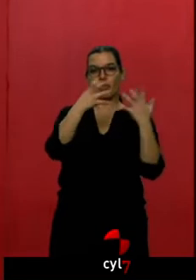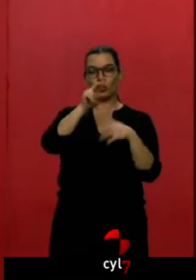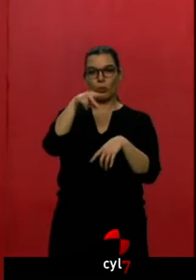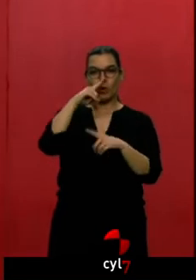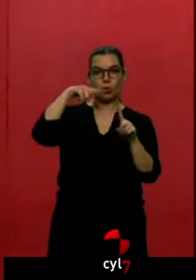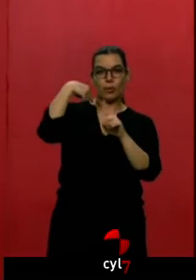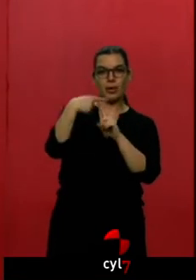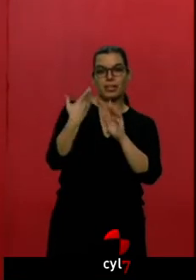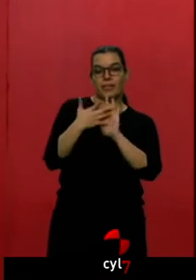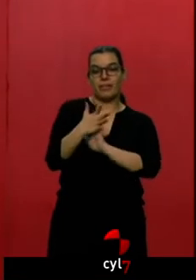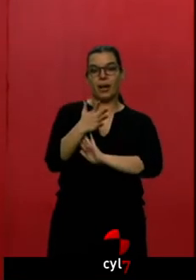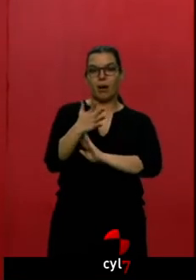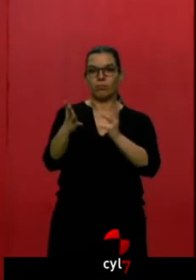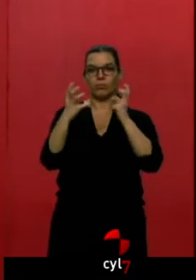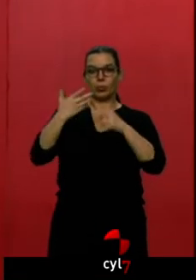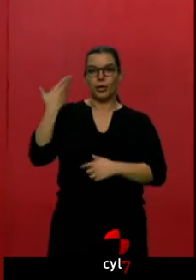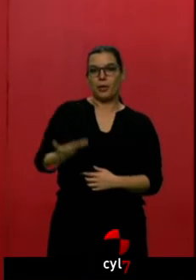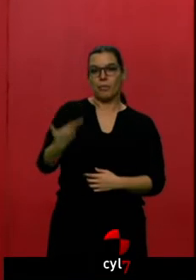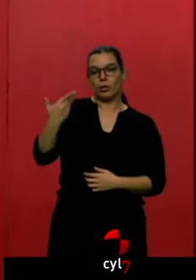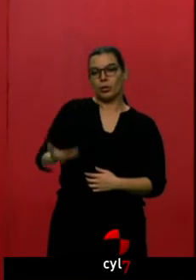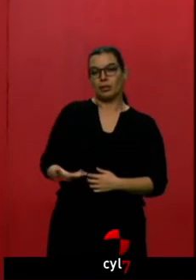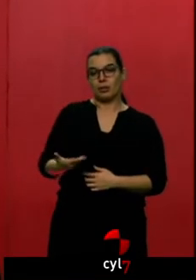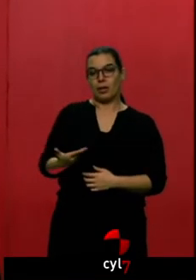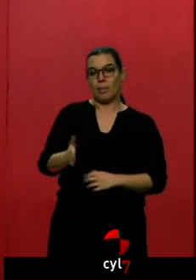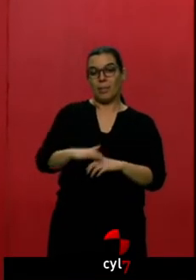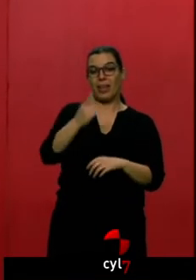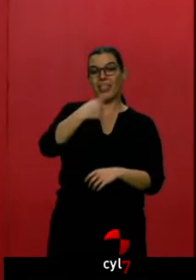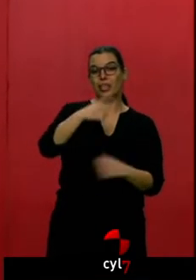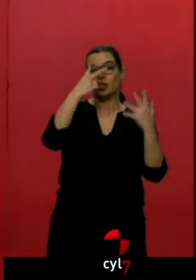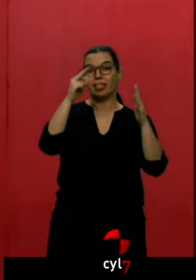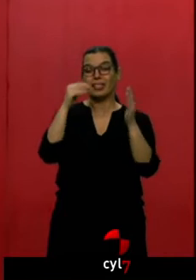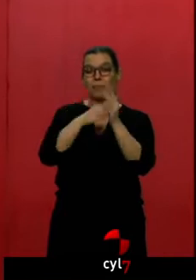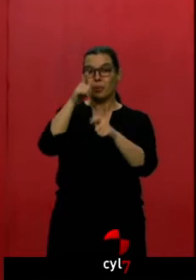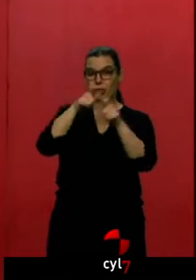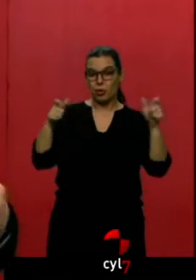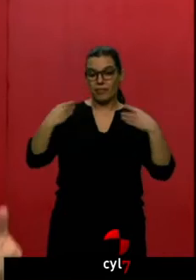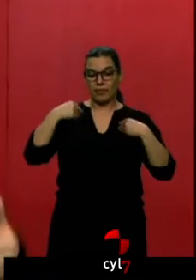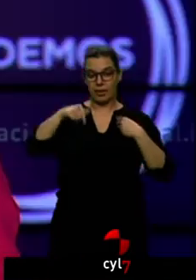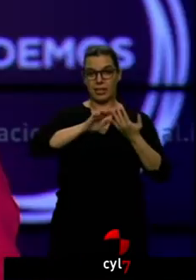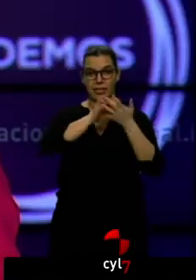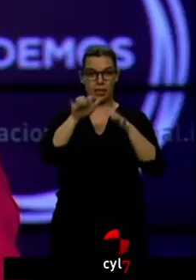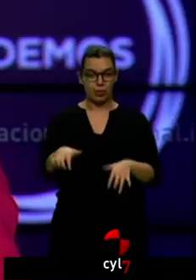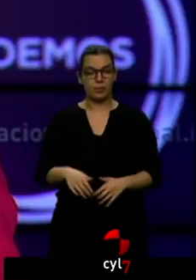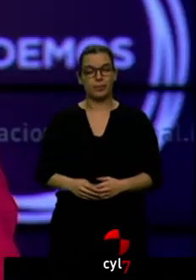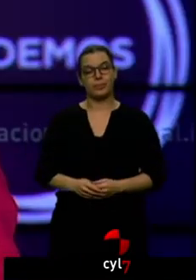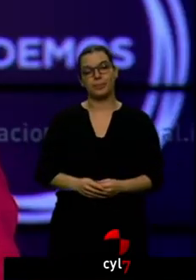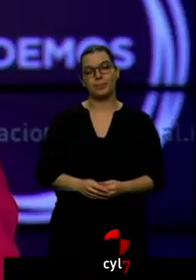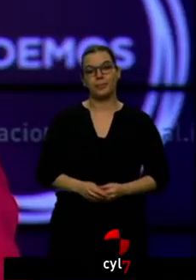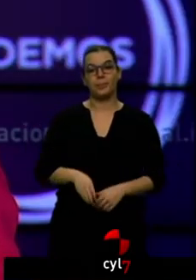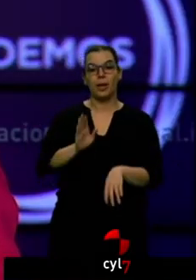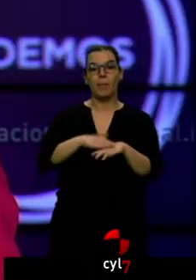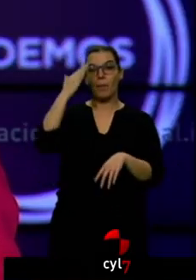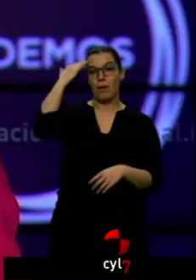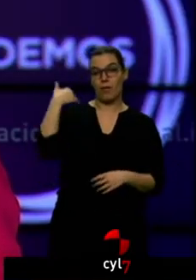un beneficio importante para prácticamente 170.000 castellanos y leoneses. Para Pablo